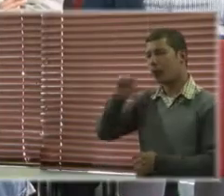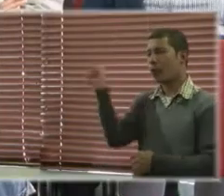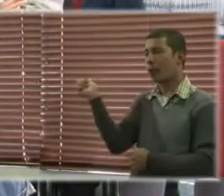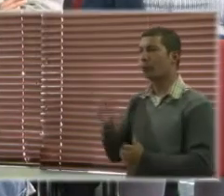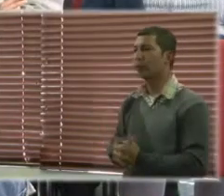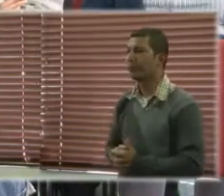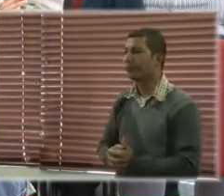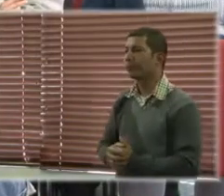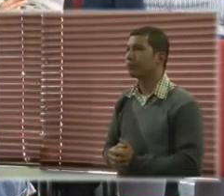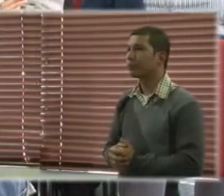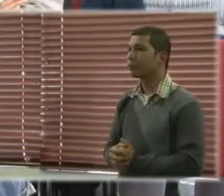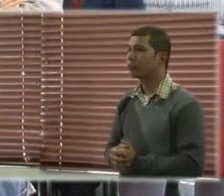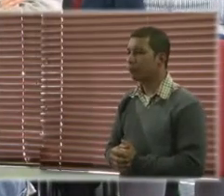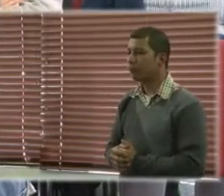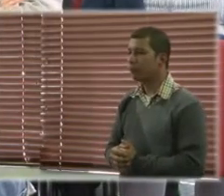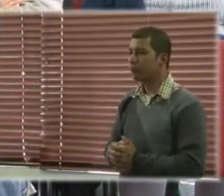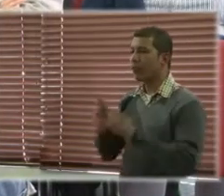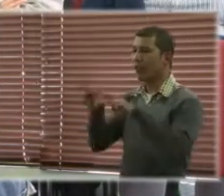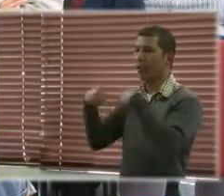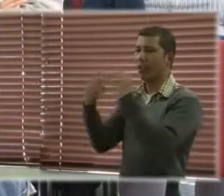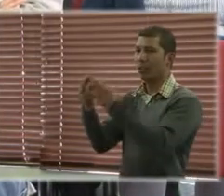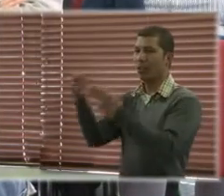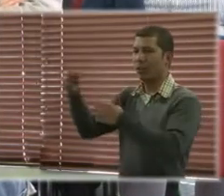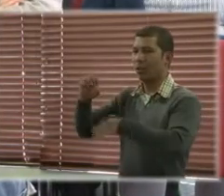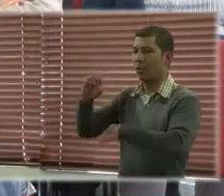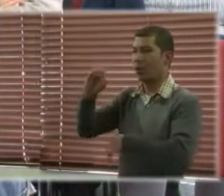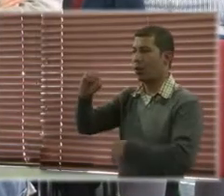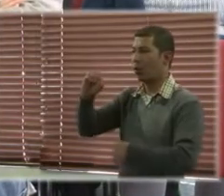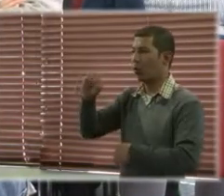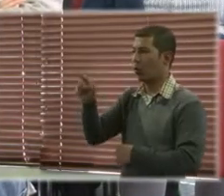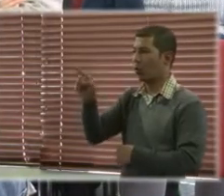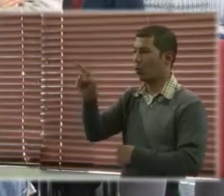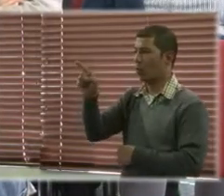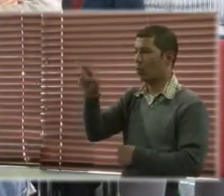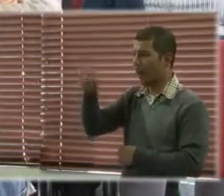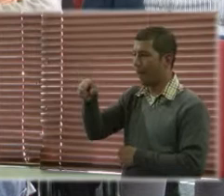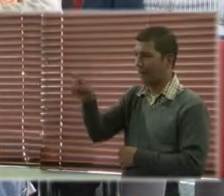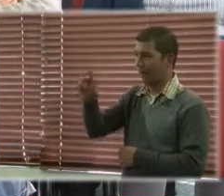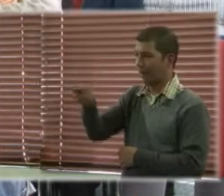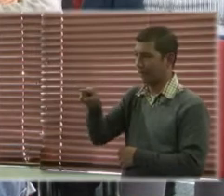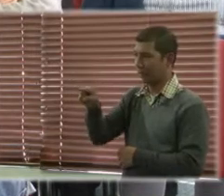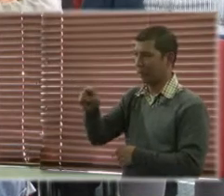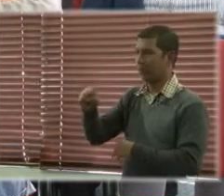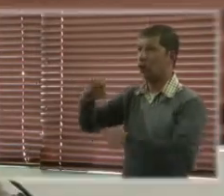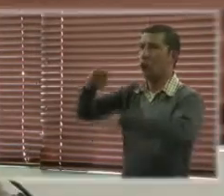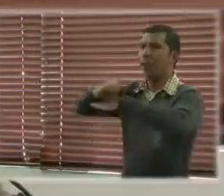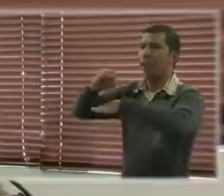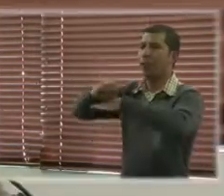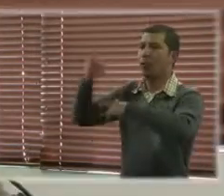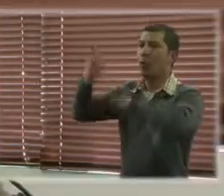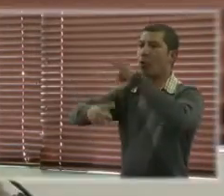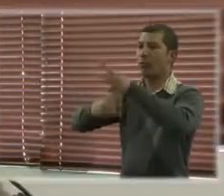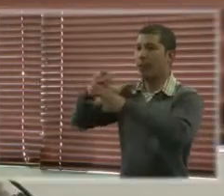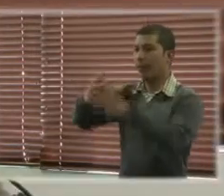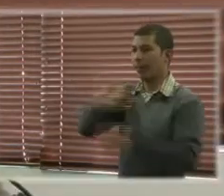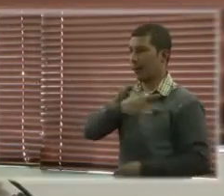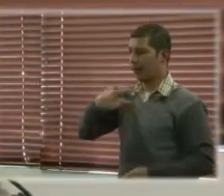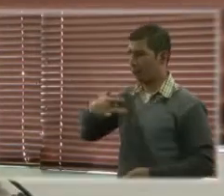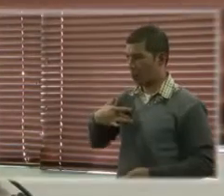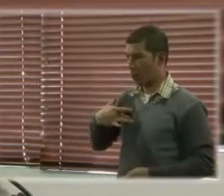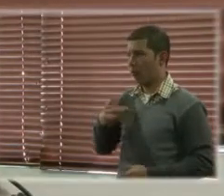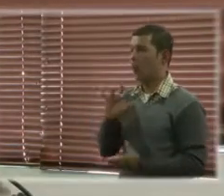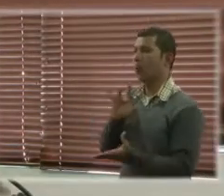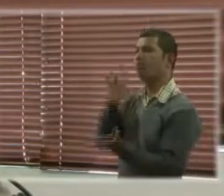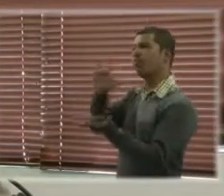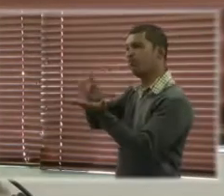la Organización Mundial de la Salud, el Comité de la CEDAW, la Unión Europea y el Parlamento